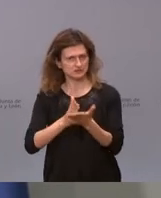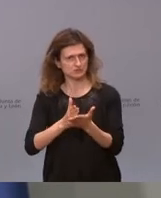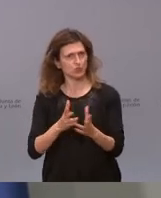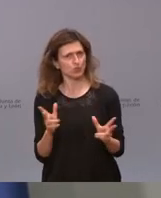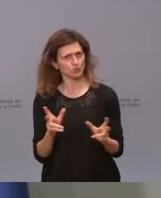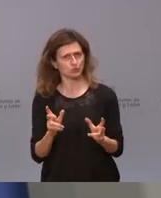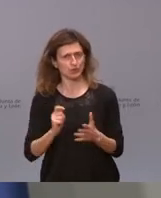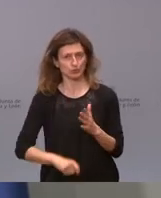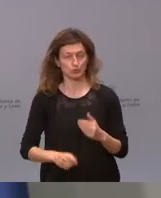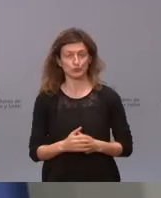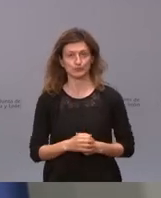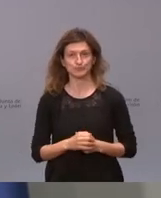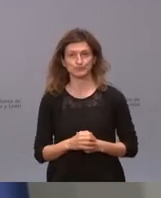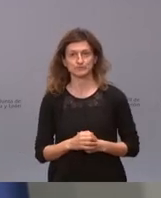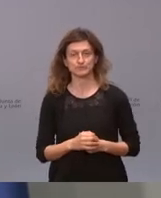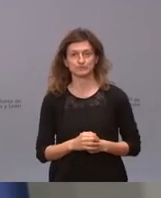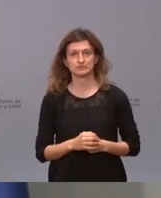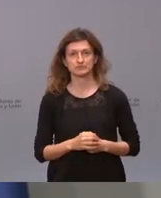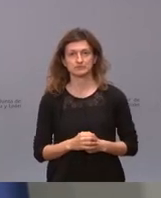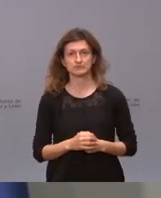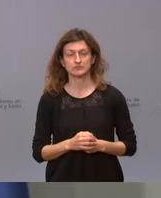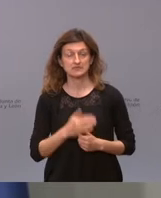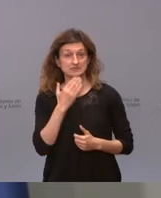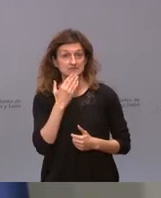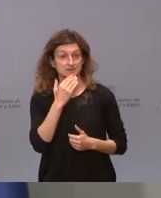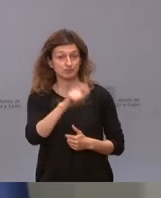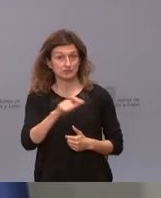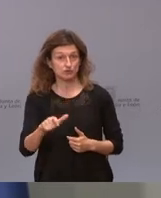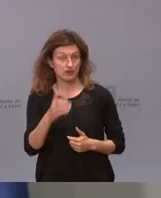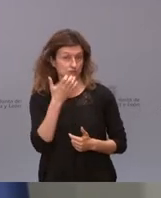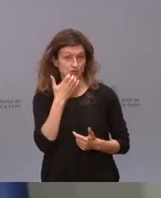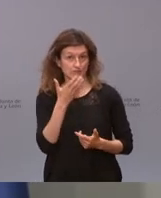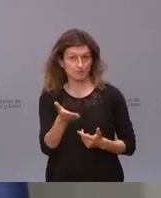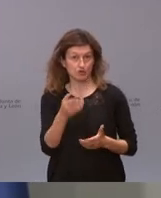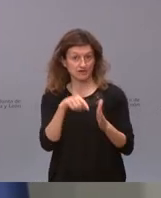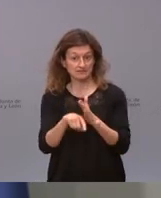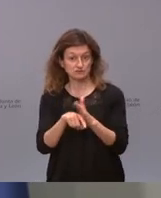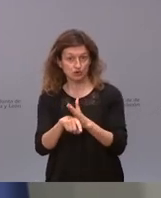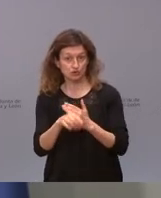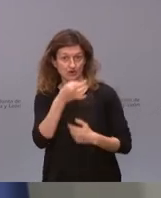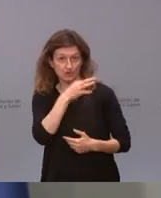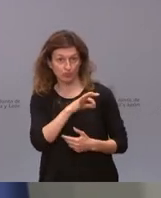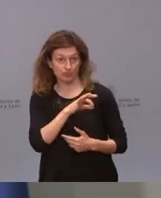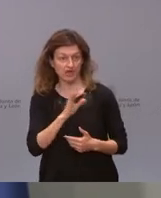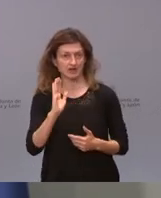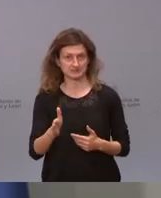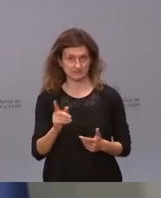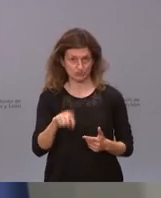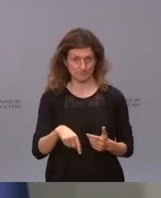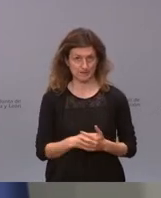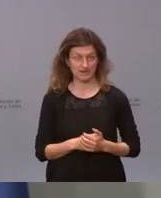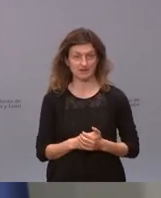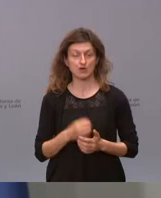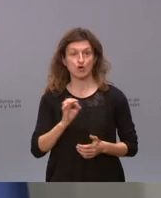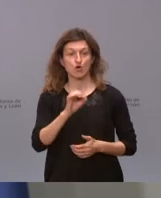Y castigos muy severos a quienes han renunciado a gestionar. Y castigos muy severos a